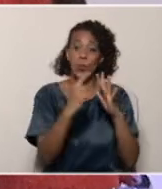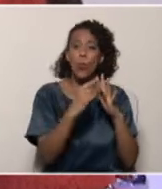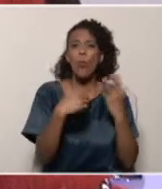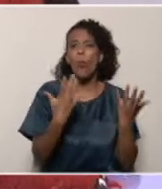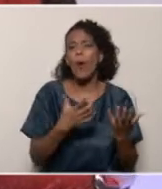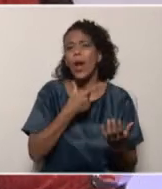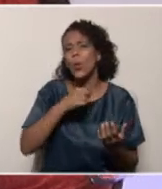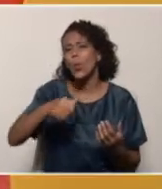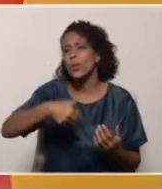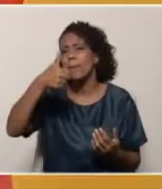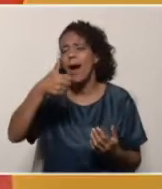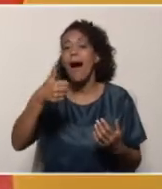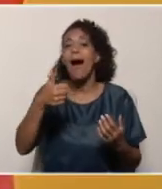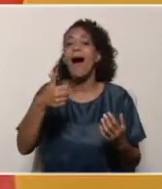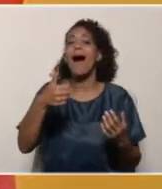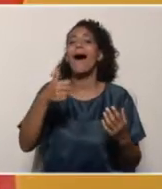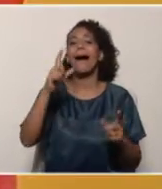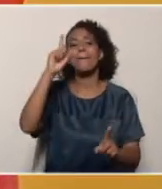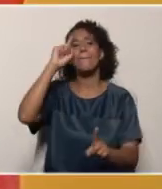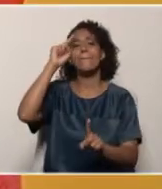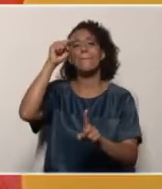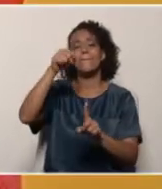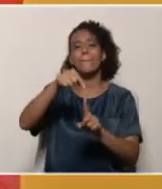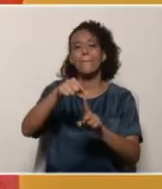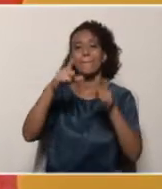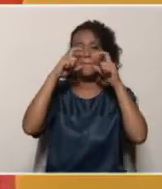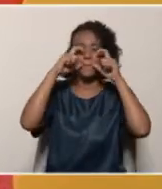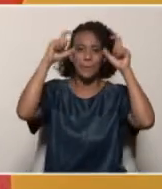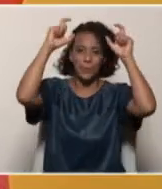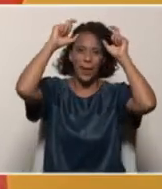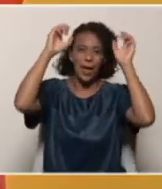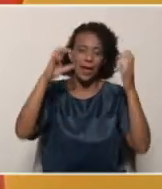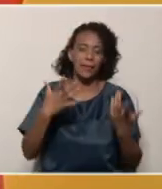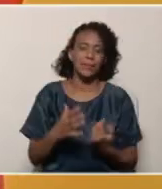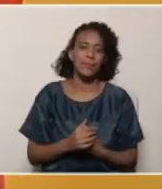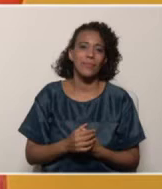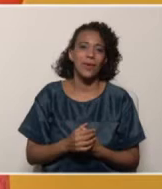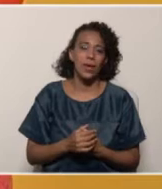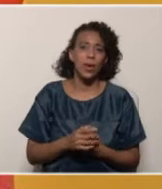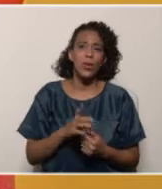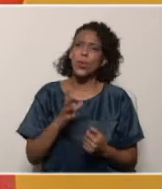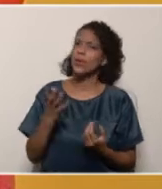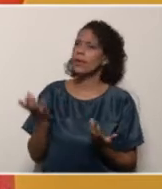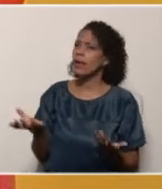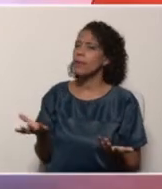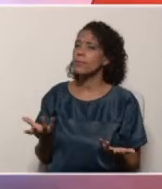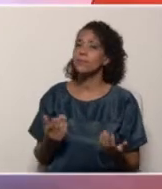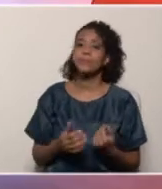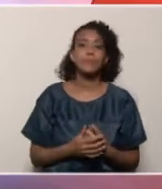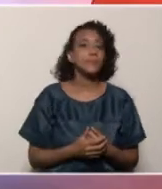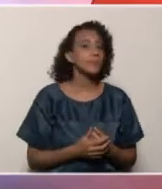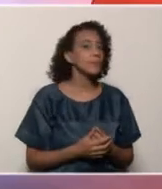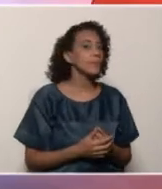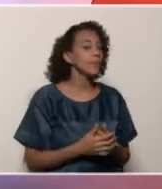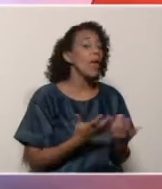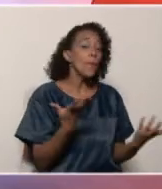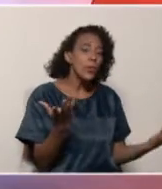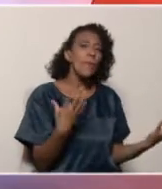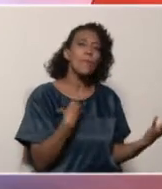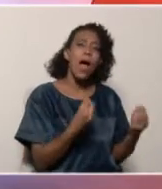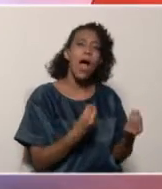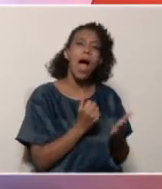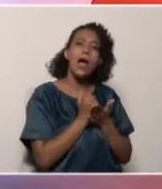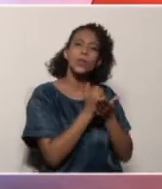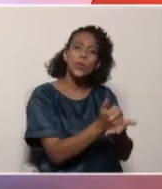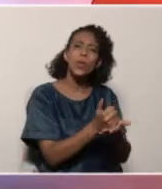como siempre les digo, considerando el enfoque robinsoniano. Profe, ¿algo que quieras decir? Sí, quizás para ayudarlos un poco